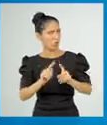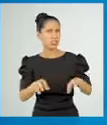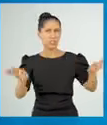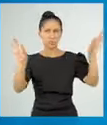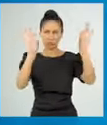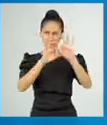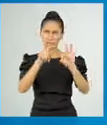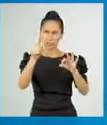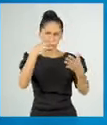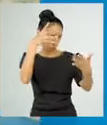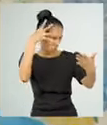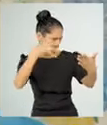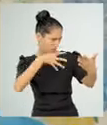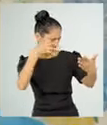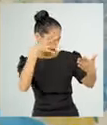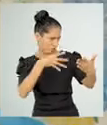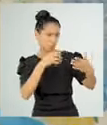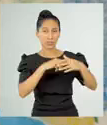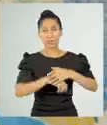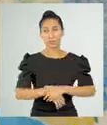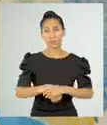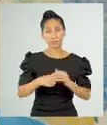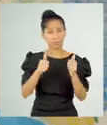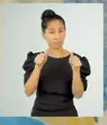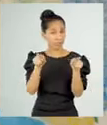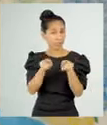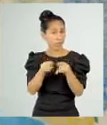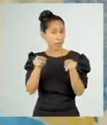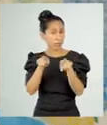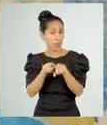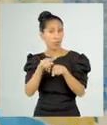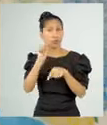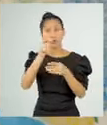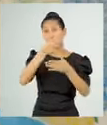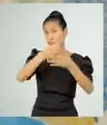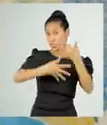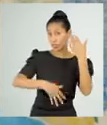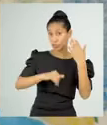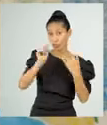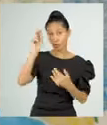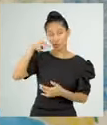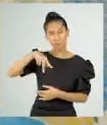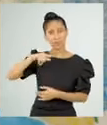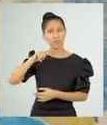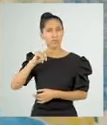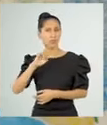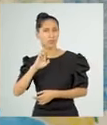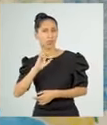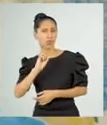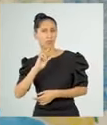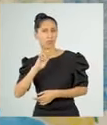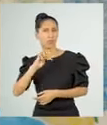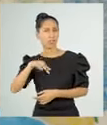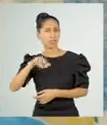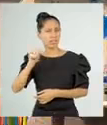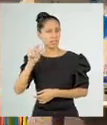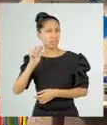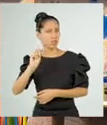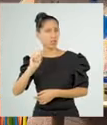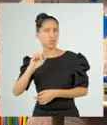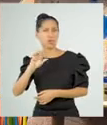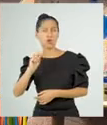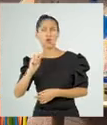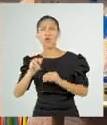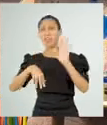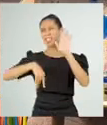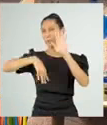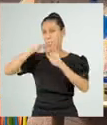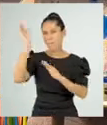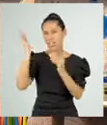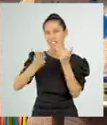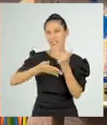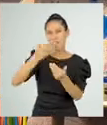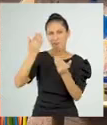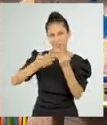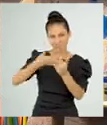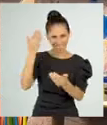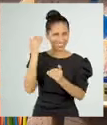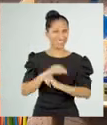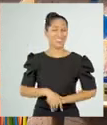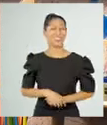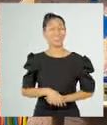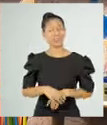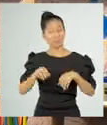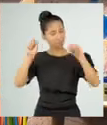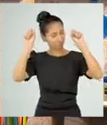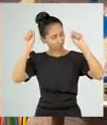buen número de preguntas. Un texto informativo suele ser más fácil que uno argumentativo. Gracias, profe. Con